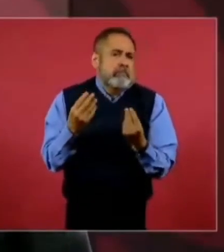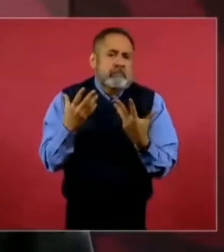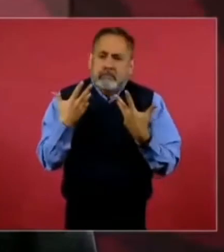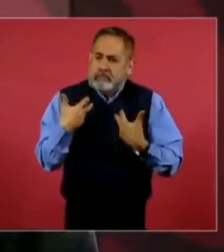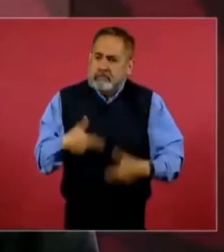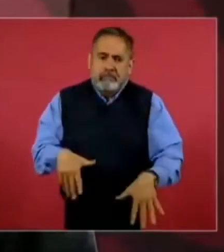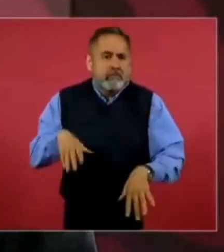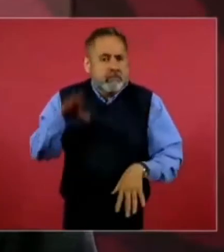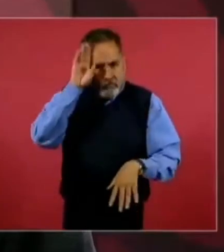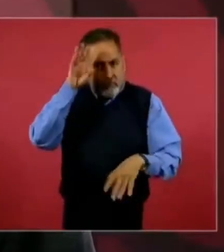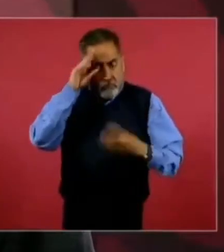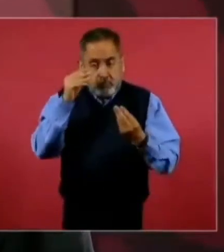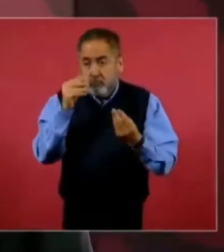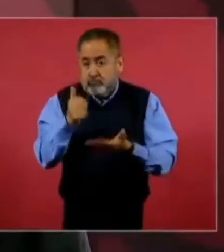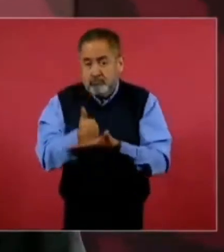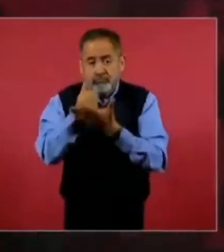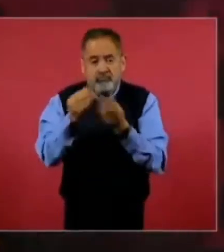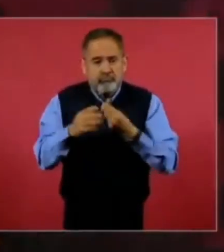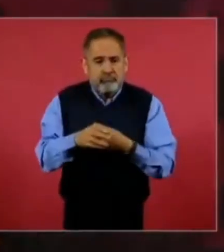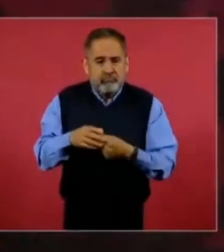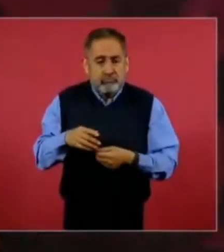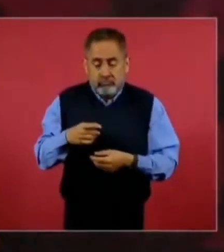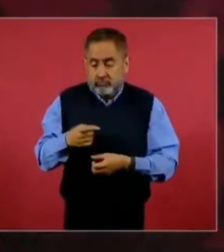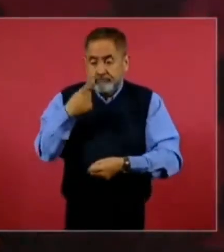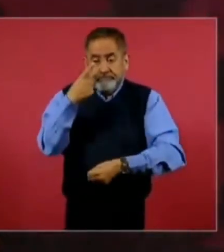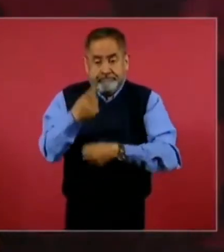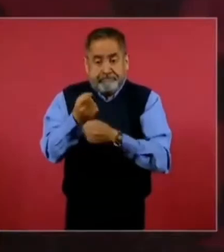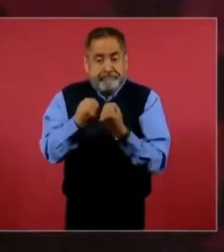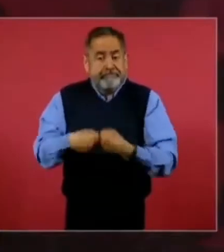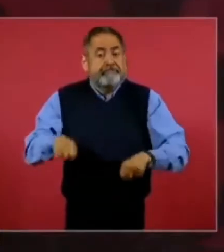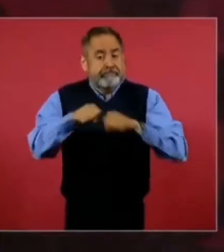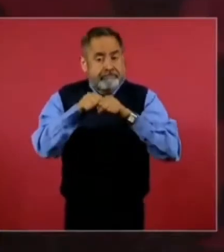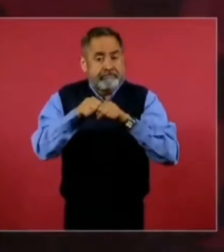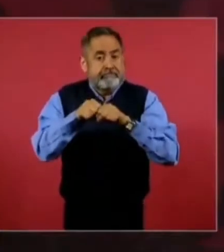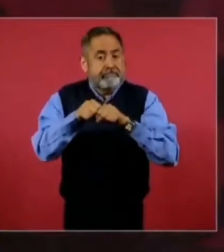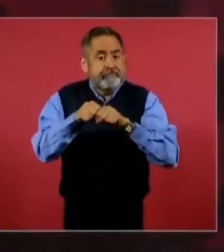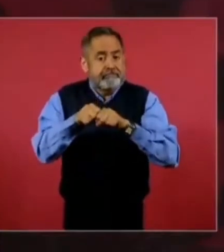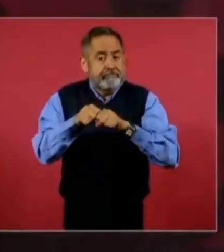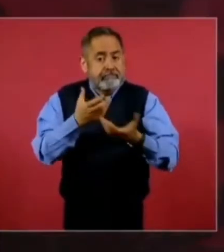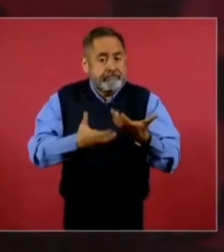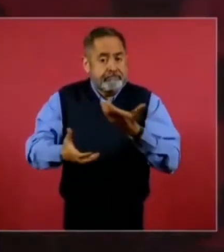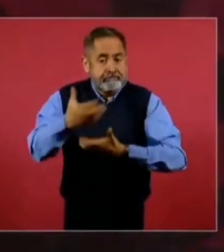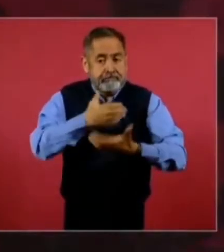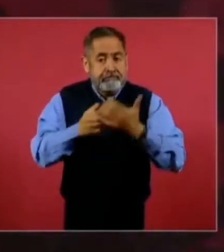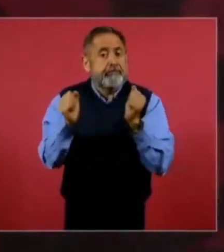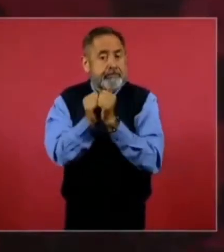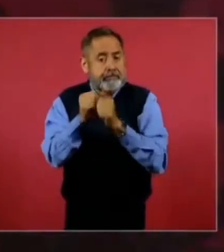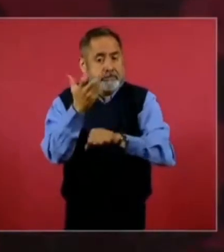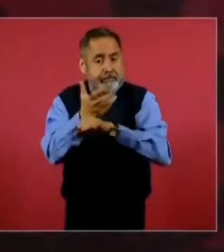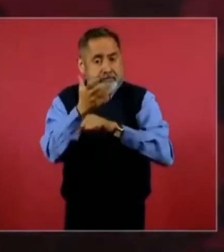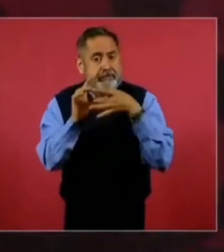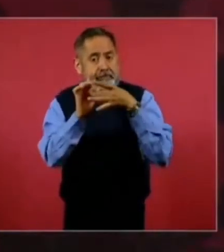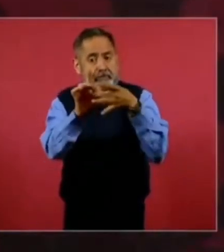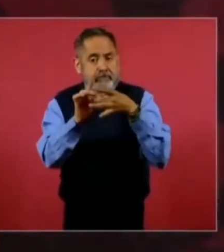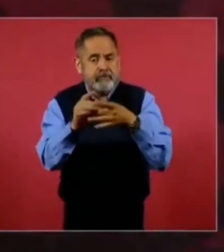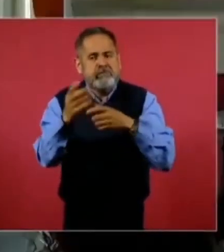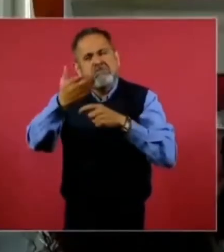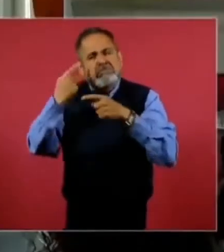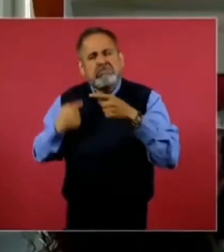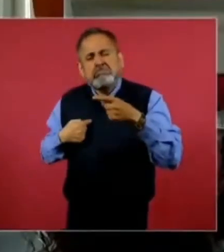bastante, somos el principal socio comercial de Estados Unidos, no lo éramos